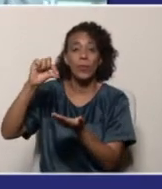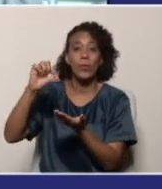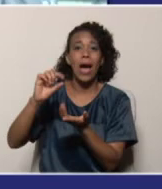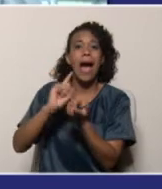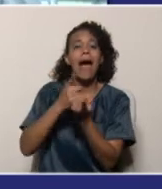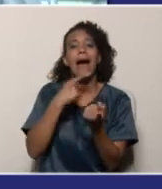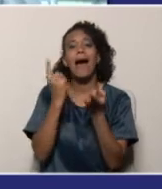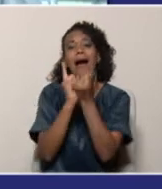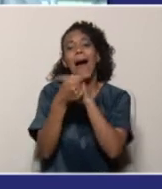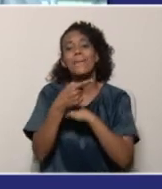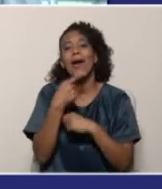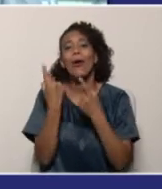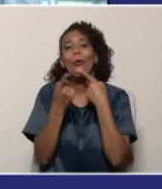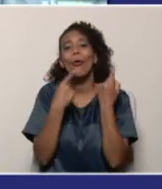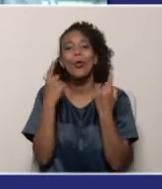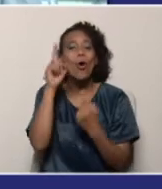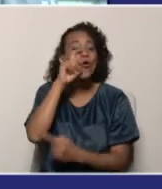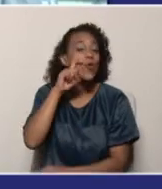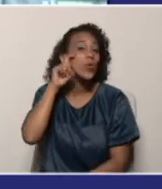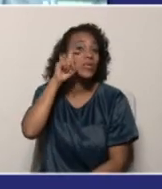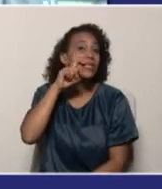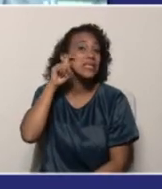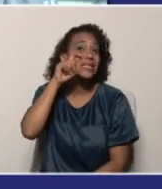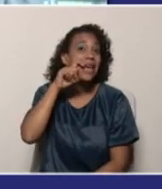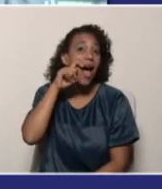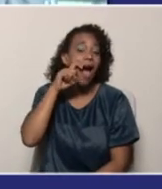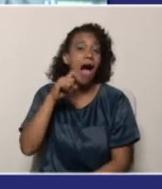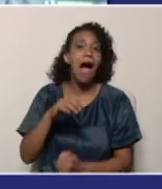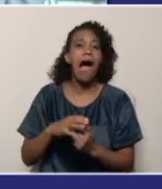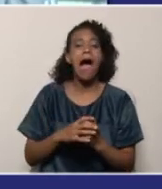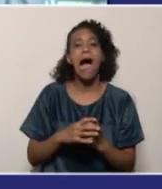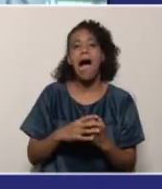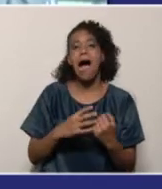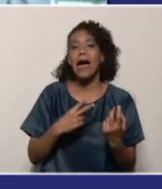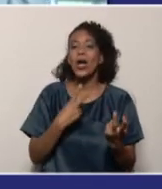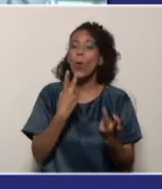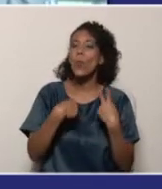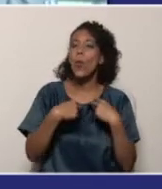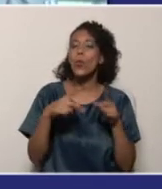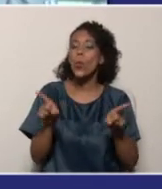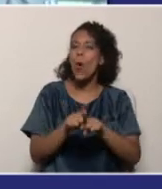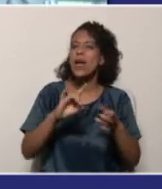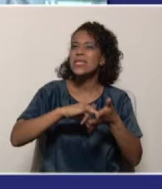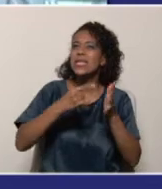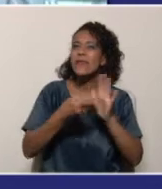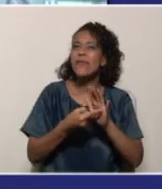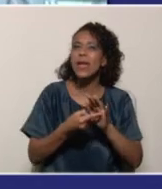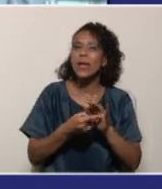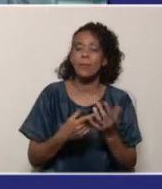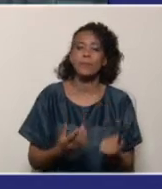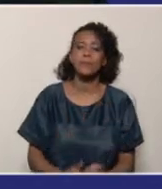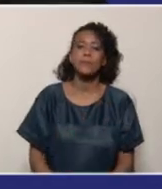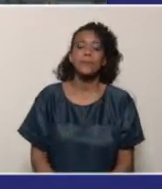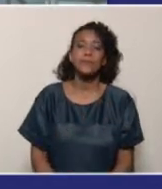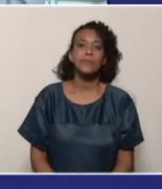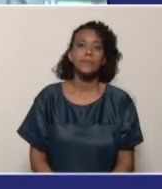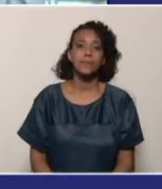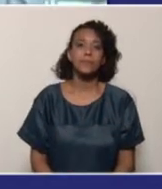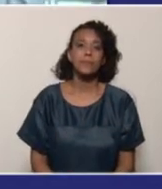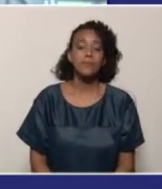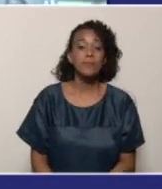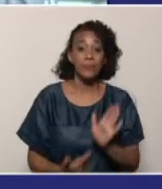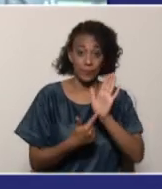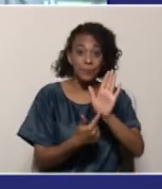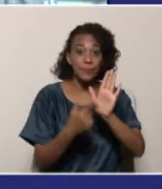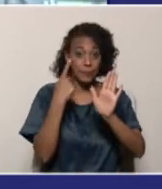cambia de color a un tono rosadito. Esto significa que es un hidróxido de magnesio, lo que significa que es un metaloide. Como